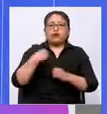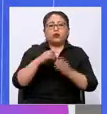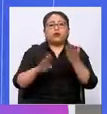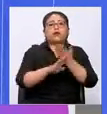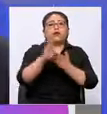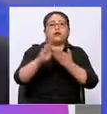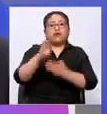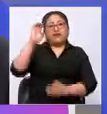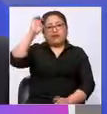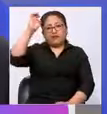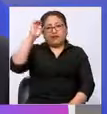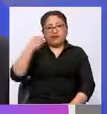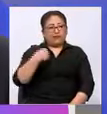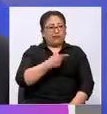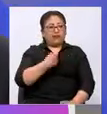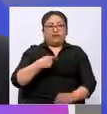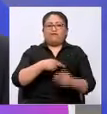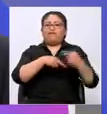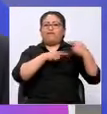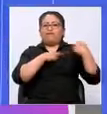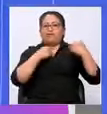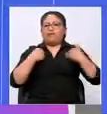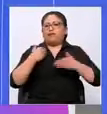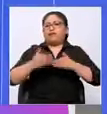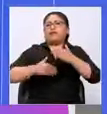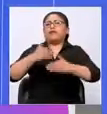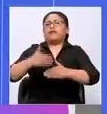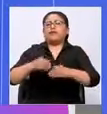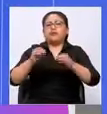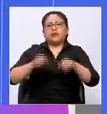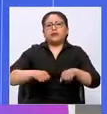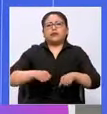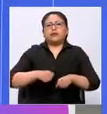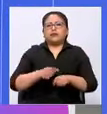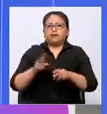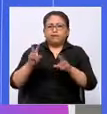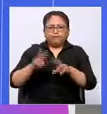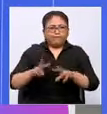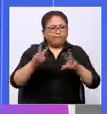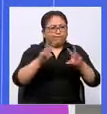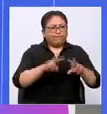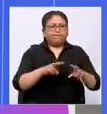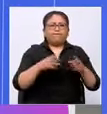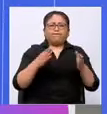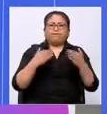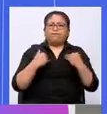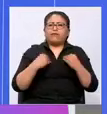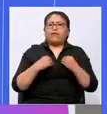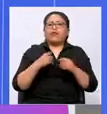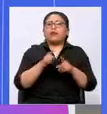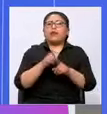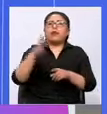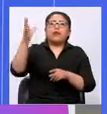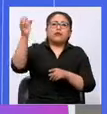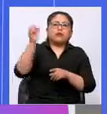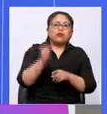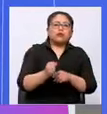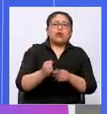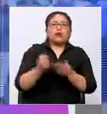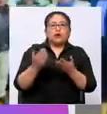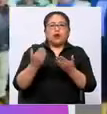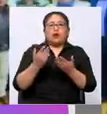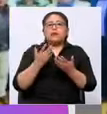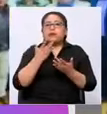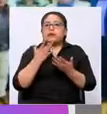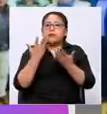obviamente, estamos apersonados en este proceso, hemos hecho las diligencias despectivas, y en cuanto a la extradición de estas personas, vamos a ver, le